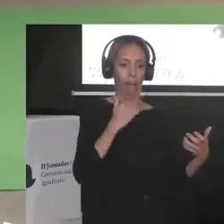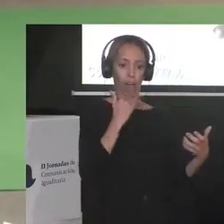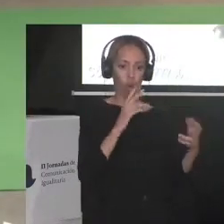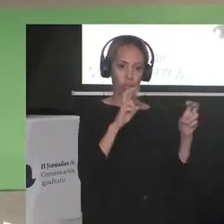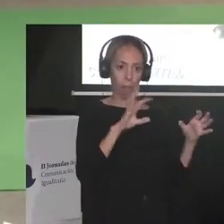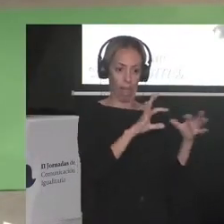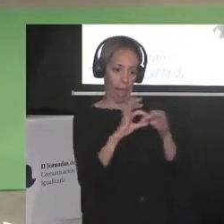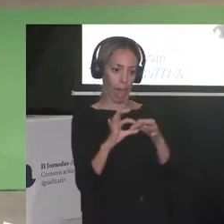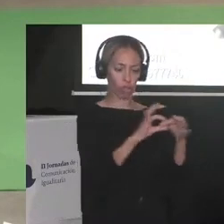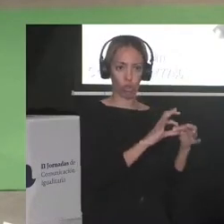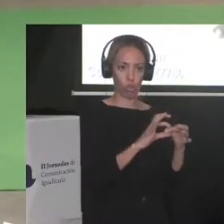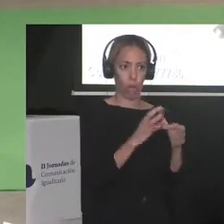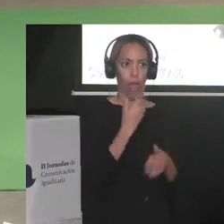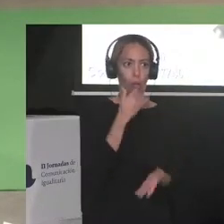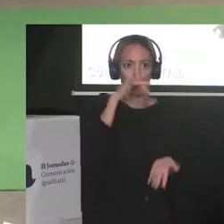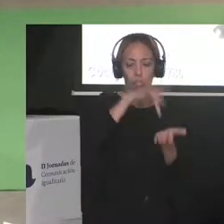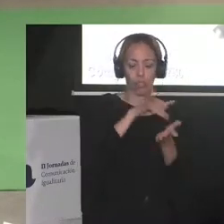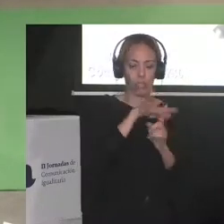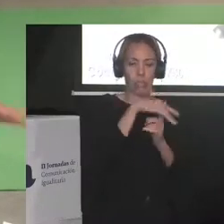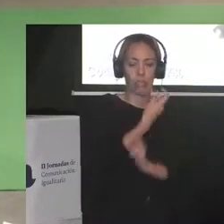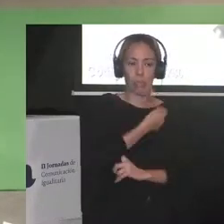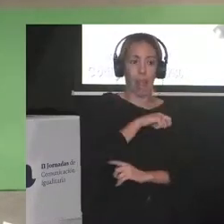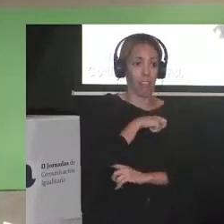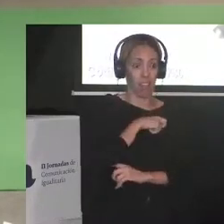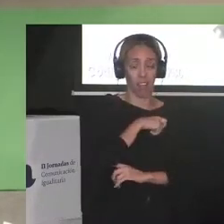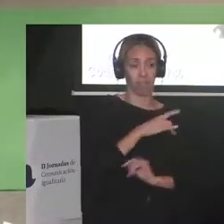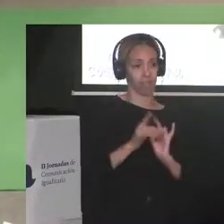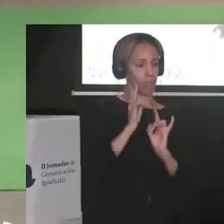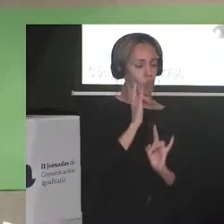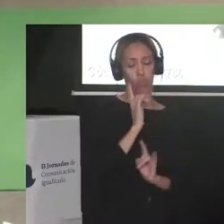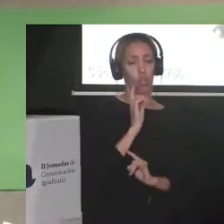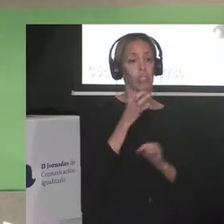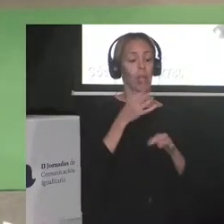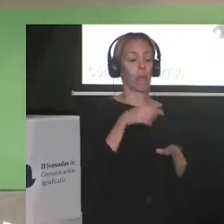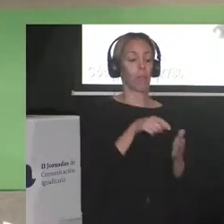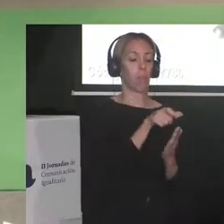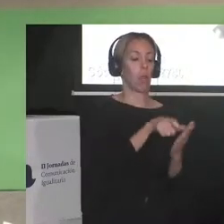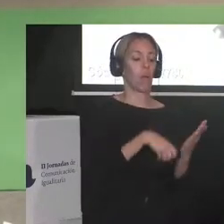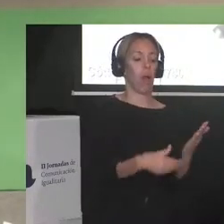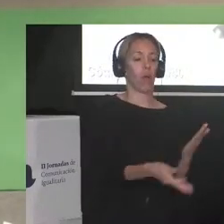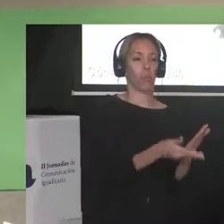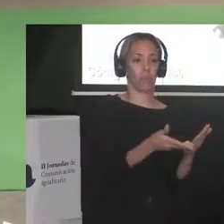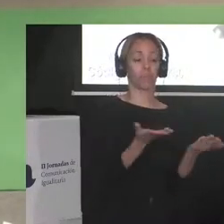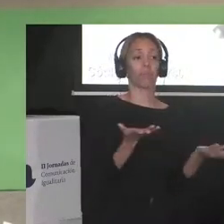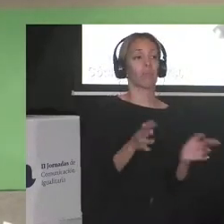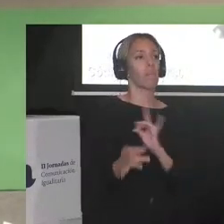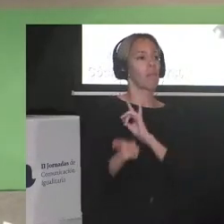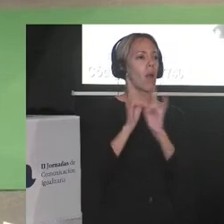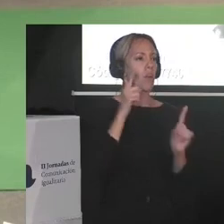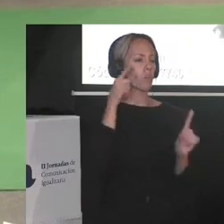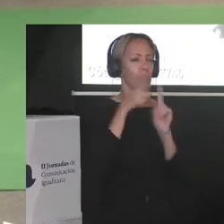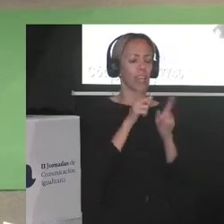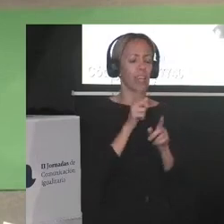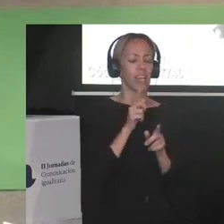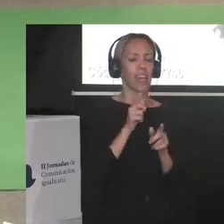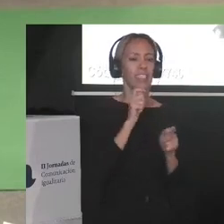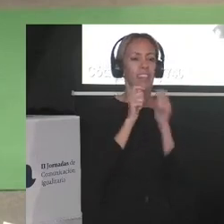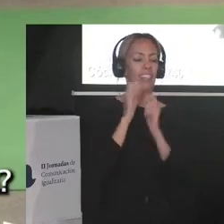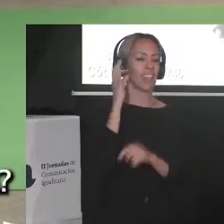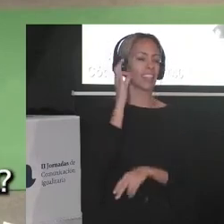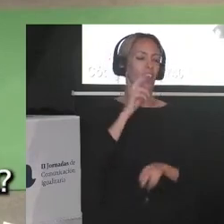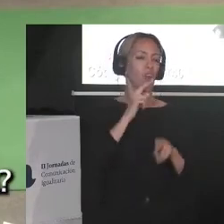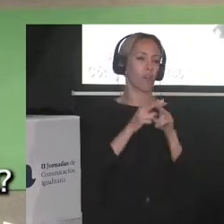pasando en España en ese momento cerca no siempre por ahí abajo entonces me llamaron para que haga una entrevista a Toquilla